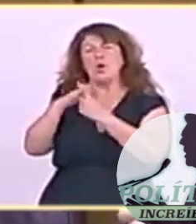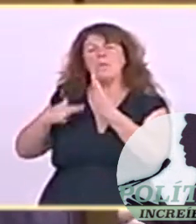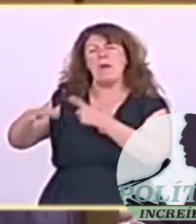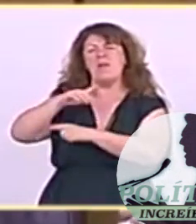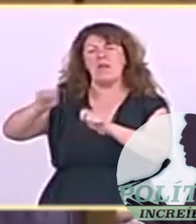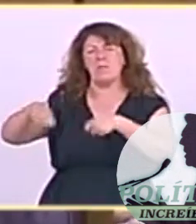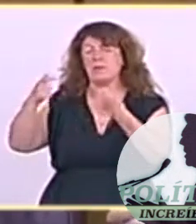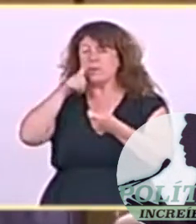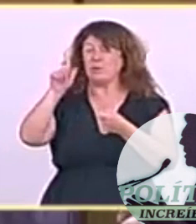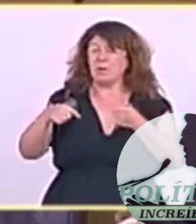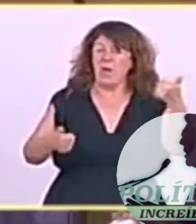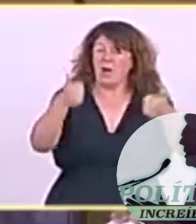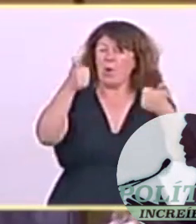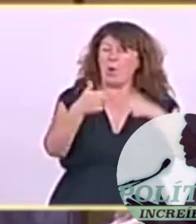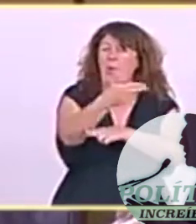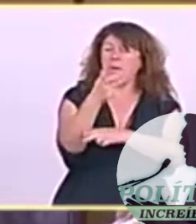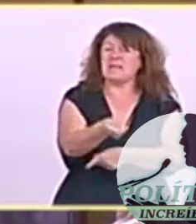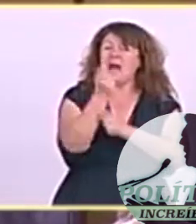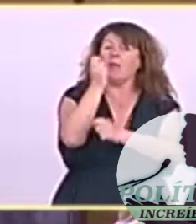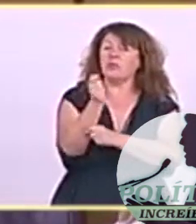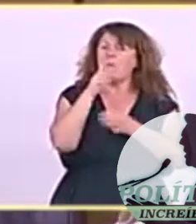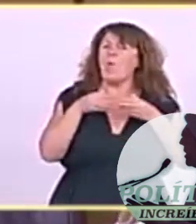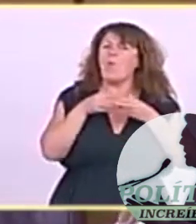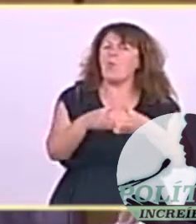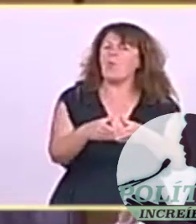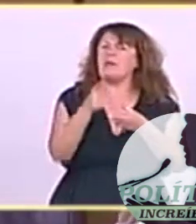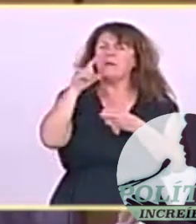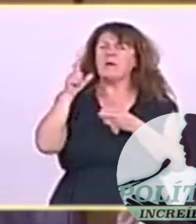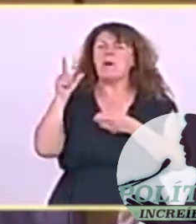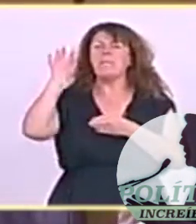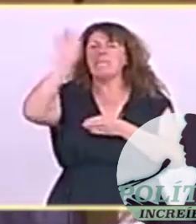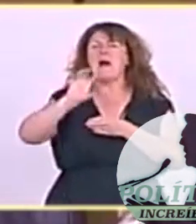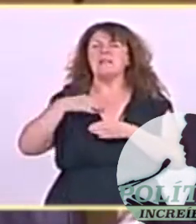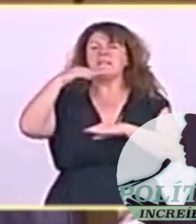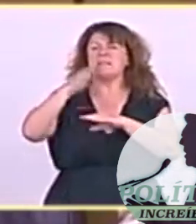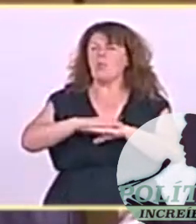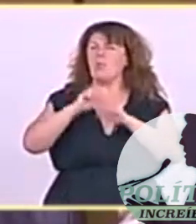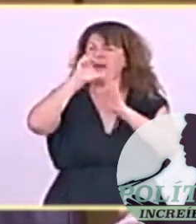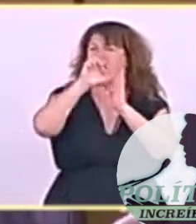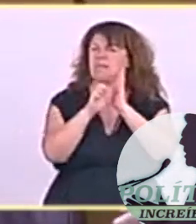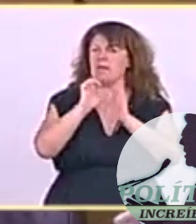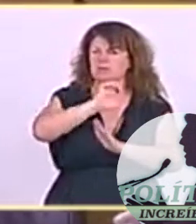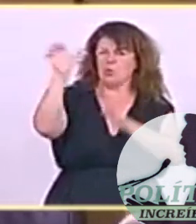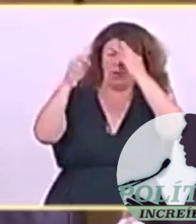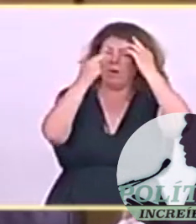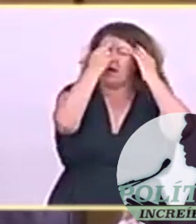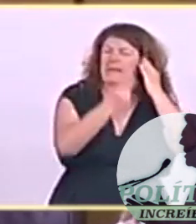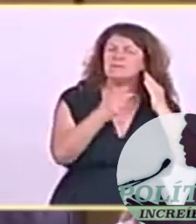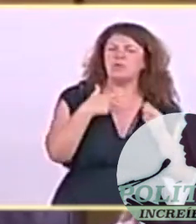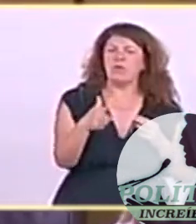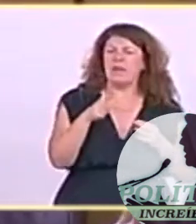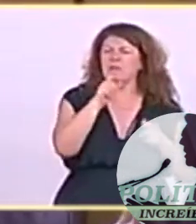de países que no cumplen los estándares europeos, ni de respeto de derechos humanos, ni medioambientales, ni